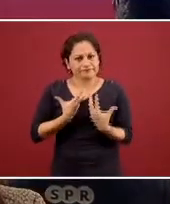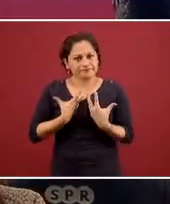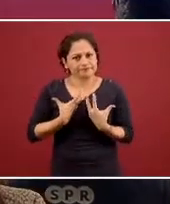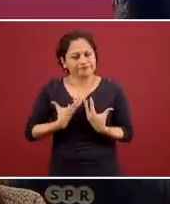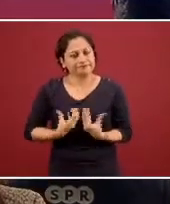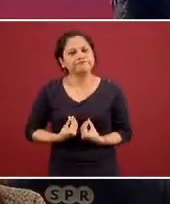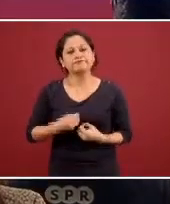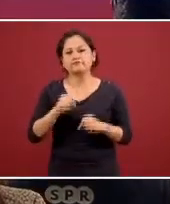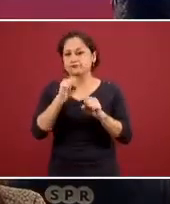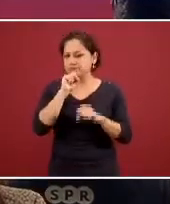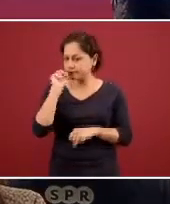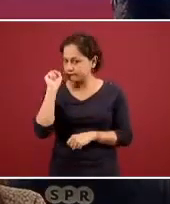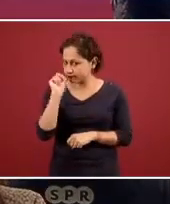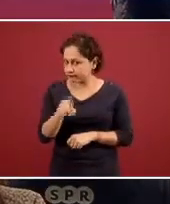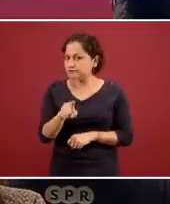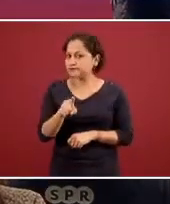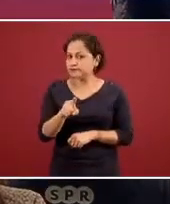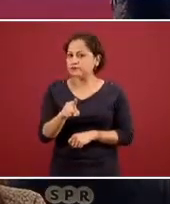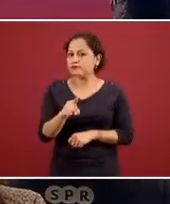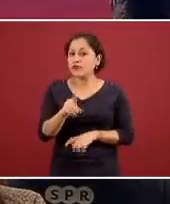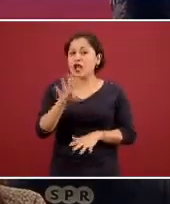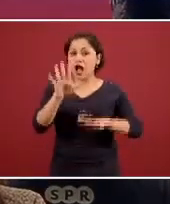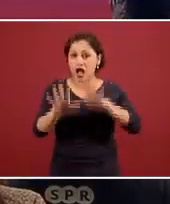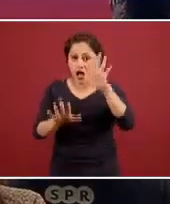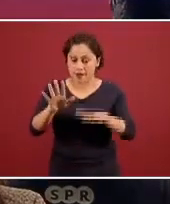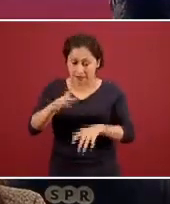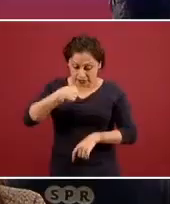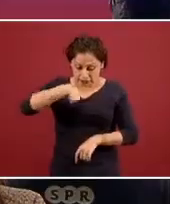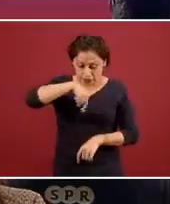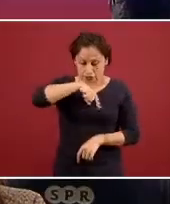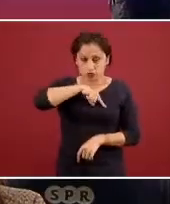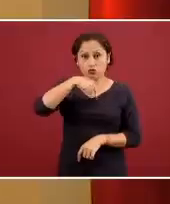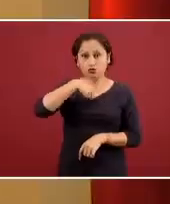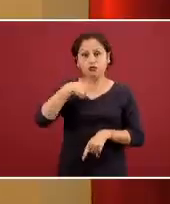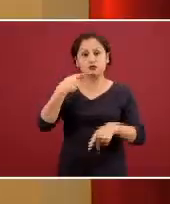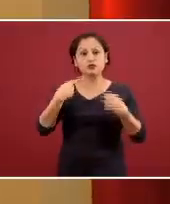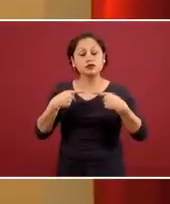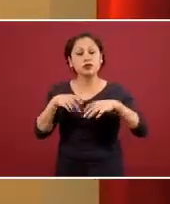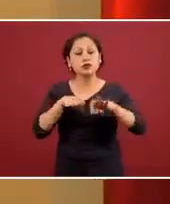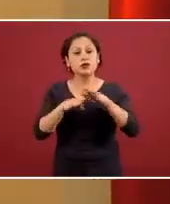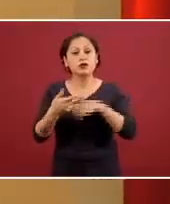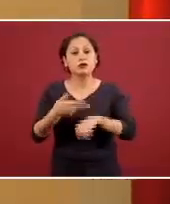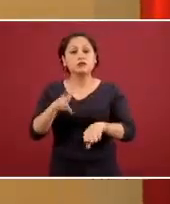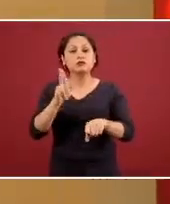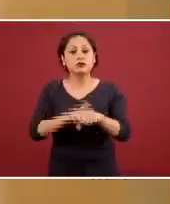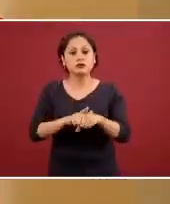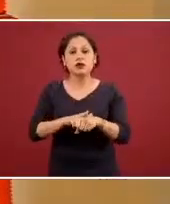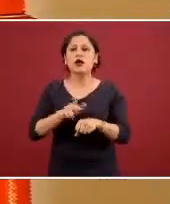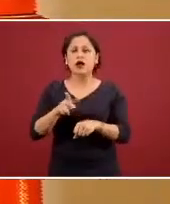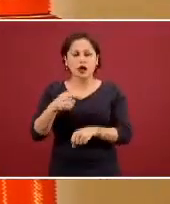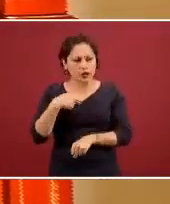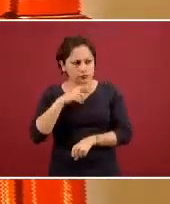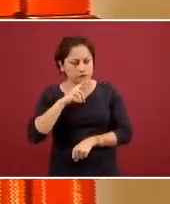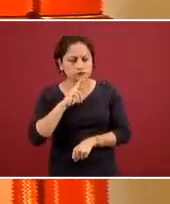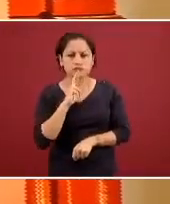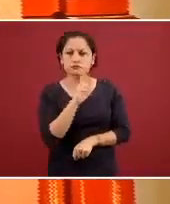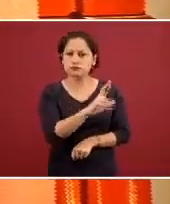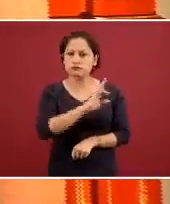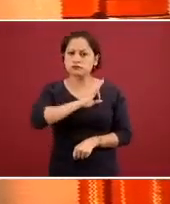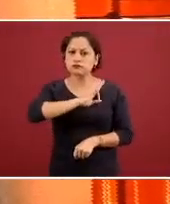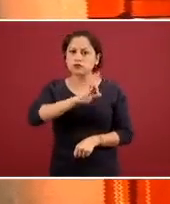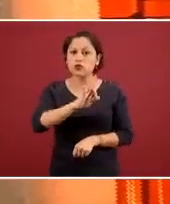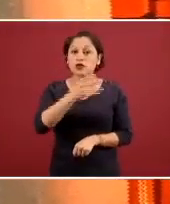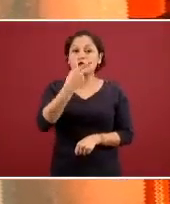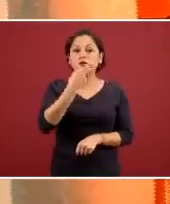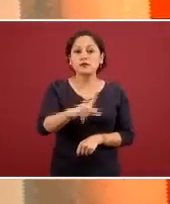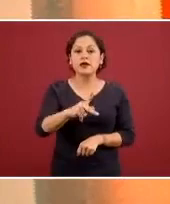algunas respuestas pueden estar en nosotros sin embargo es muy importante que sigamos la batuta del director de